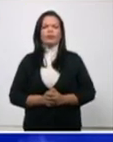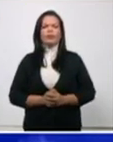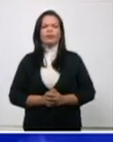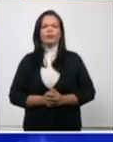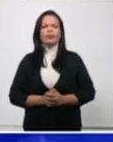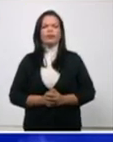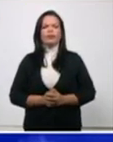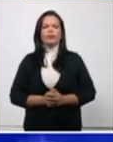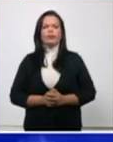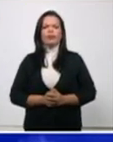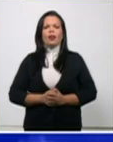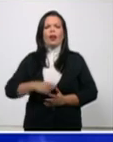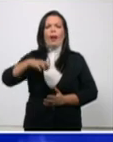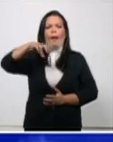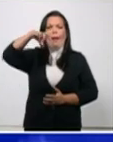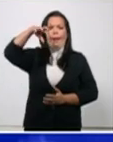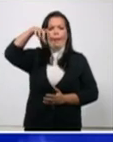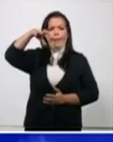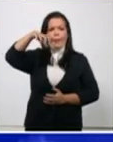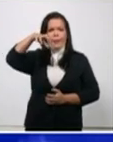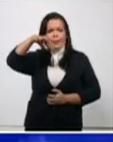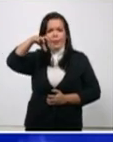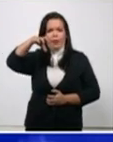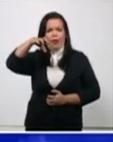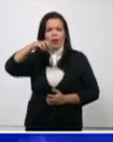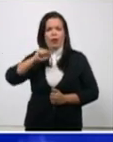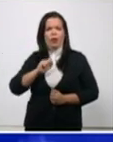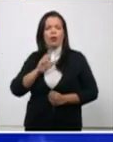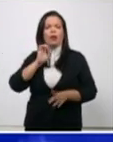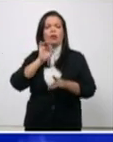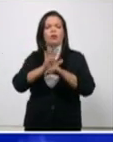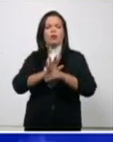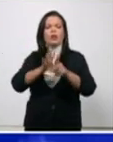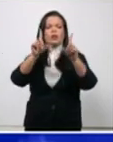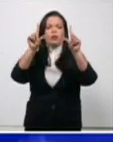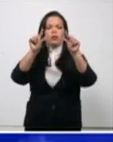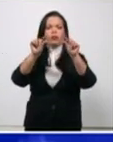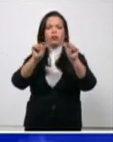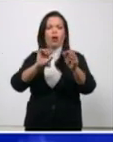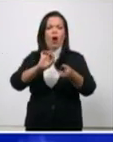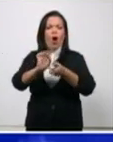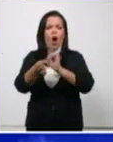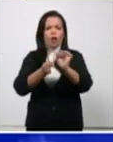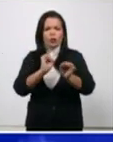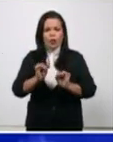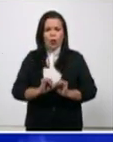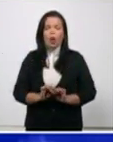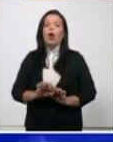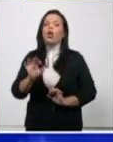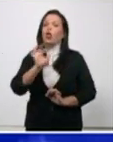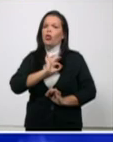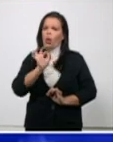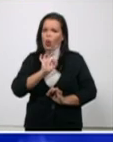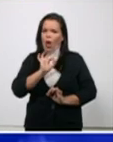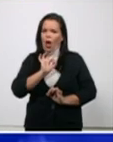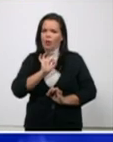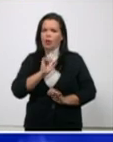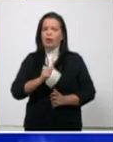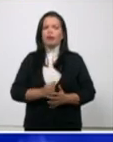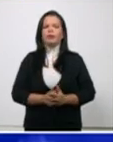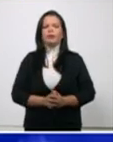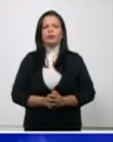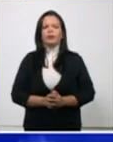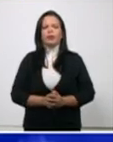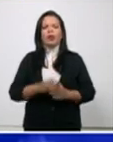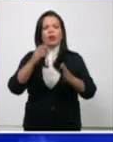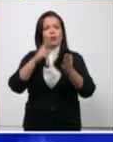enrumbando y va disminuyendo la tasa de incidencia aunque todavía es elevada Santiago de Cuba